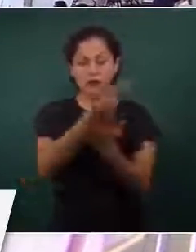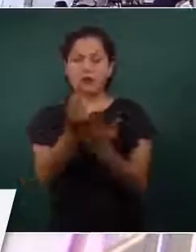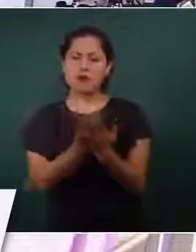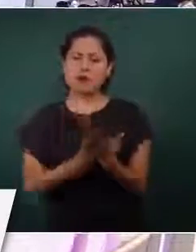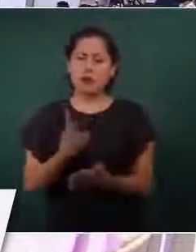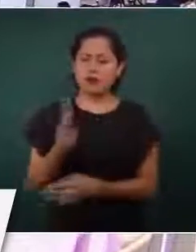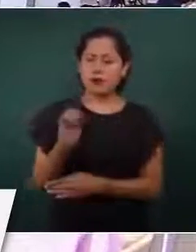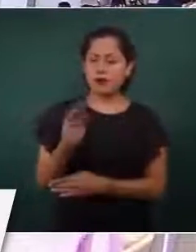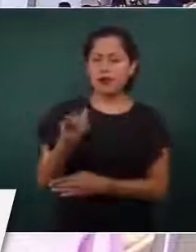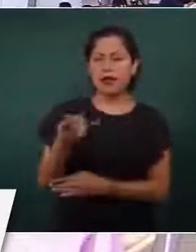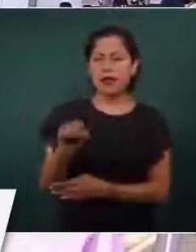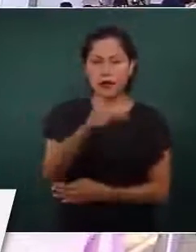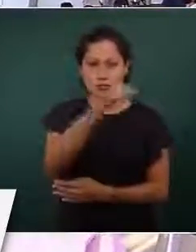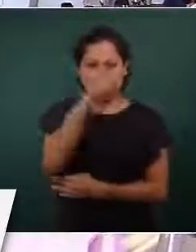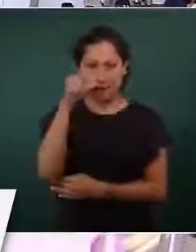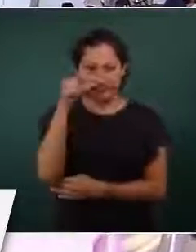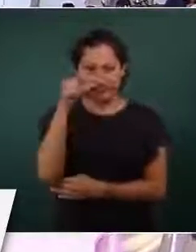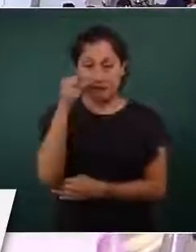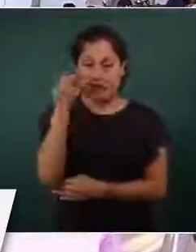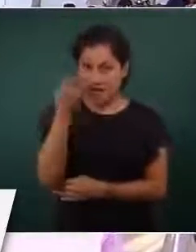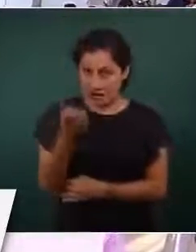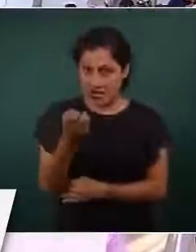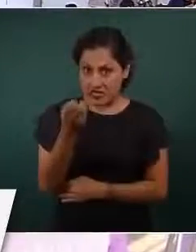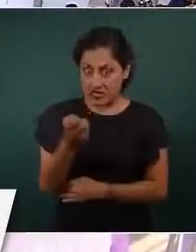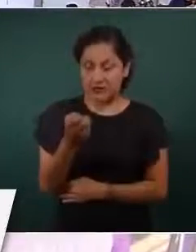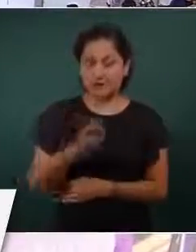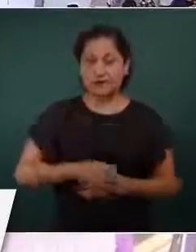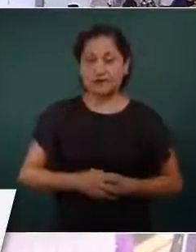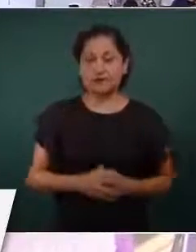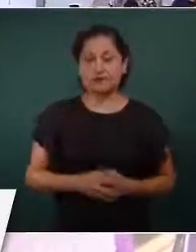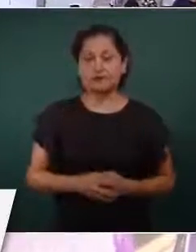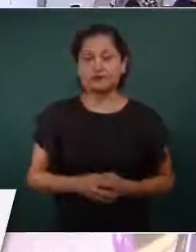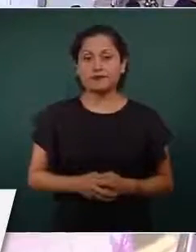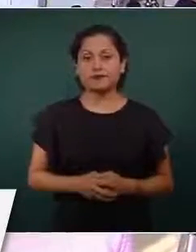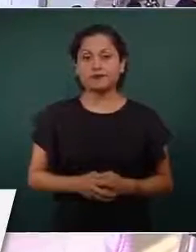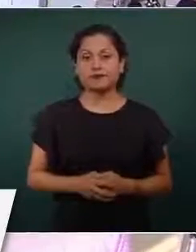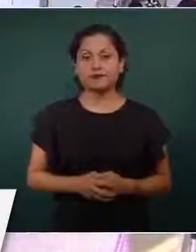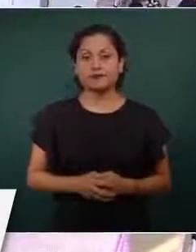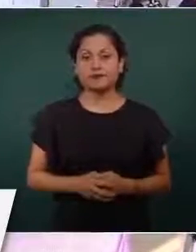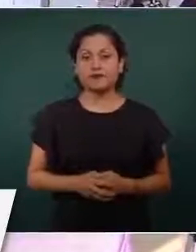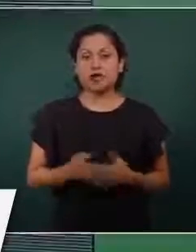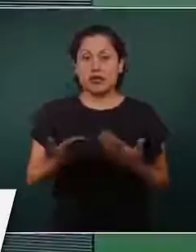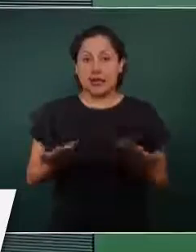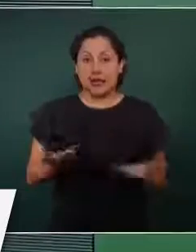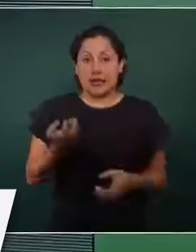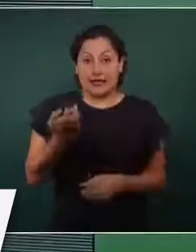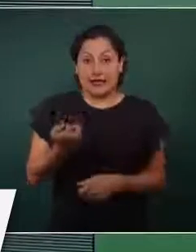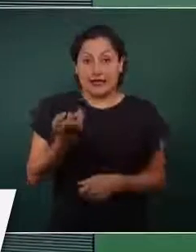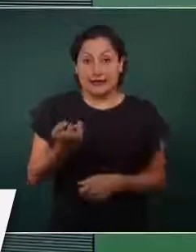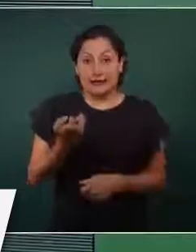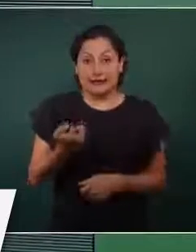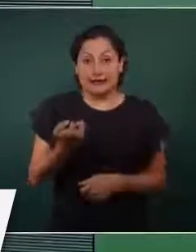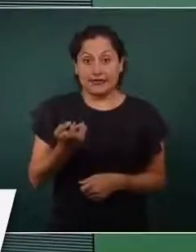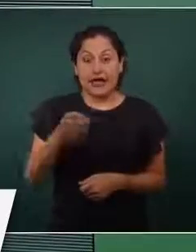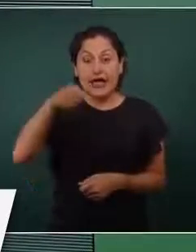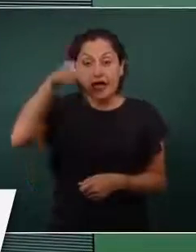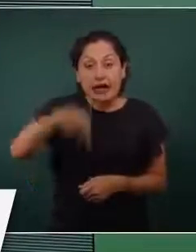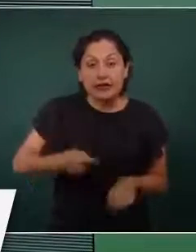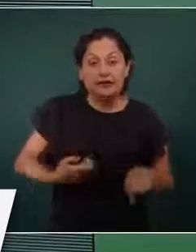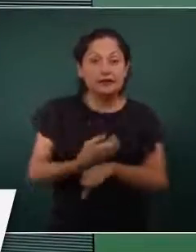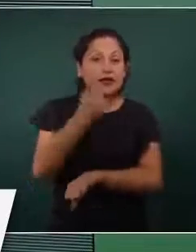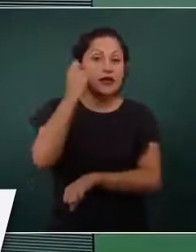Juárez. Aquí estamos construyendo cuatro universidades